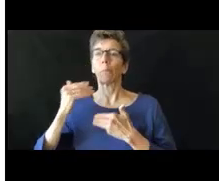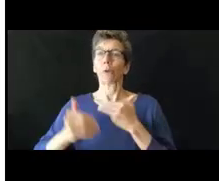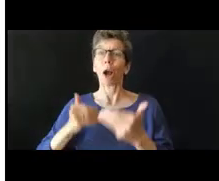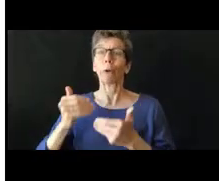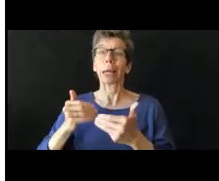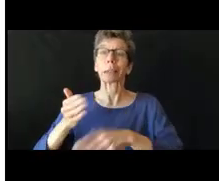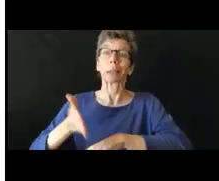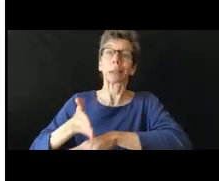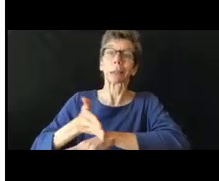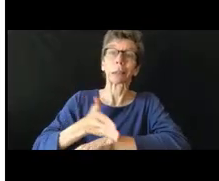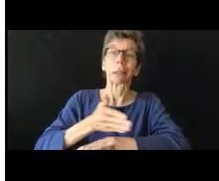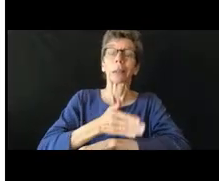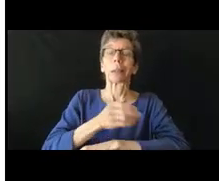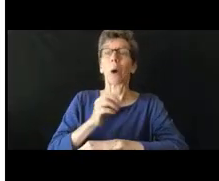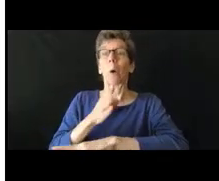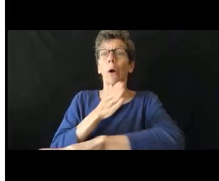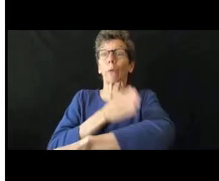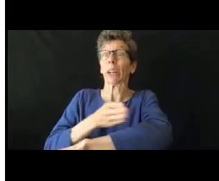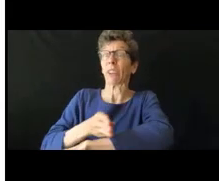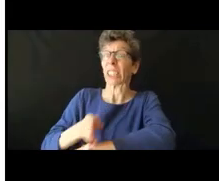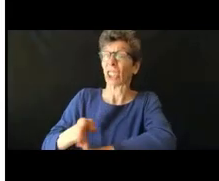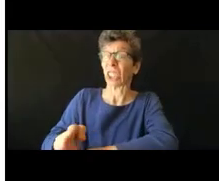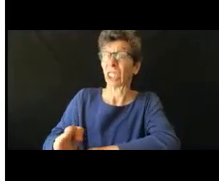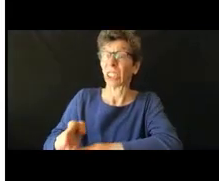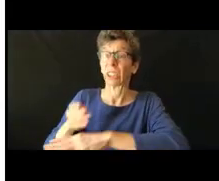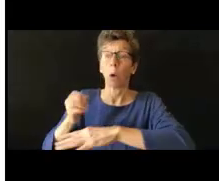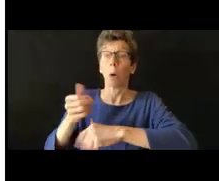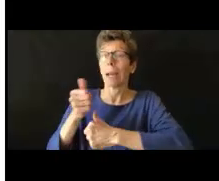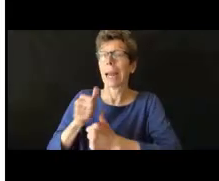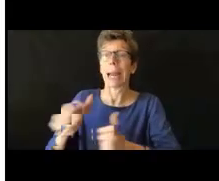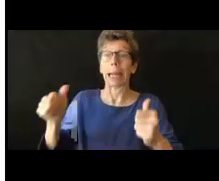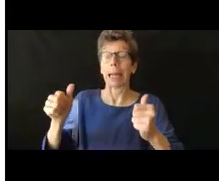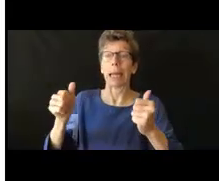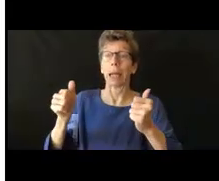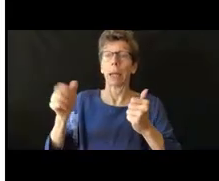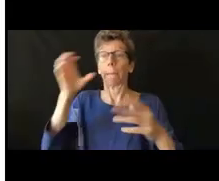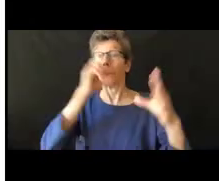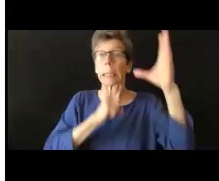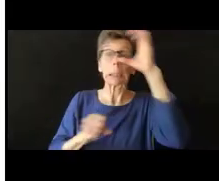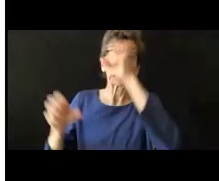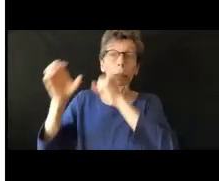estudiante o regresión o cualquier otro tipo de pérdida de educación